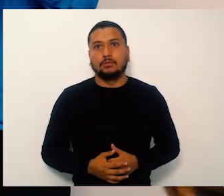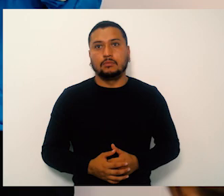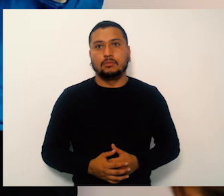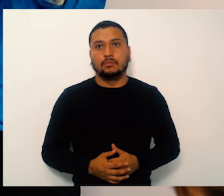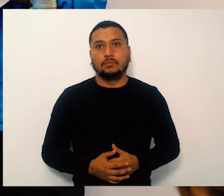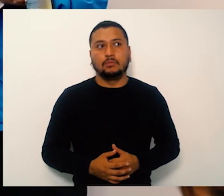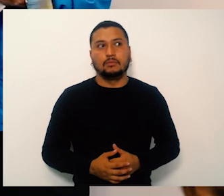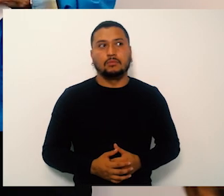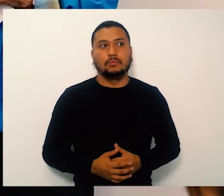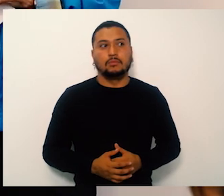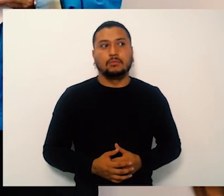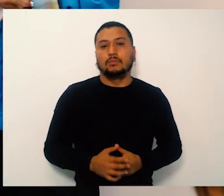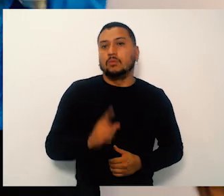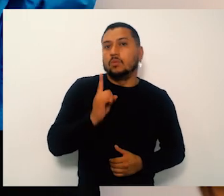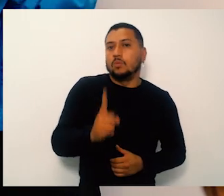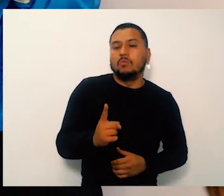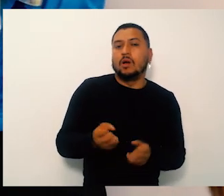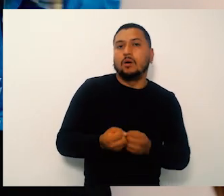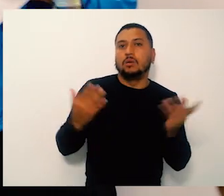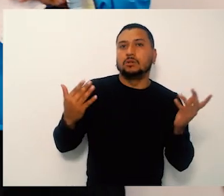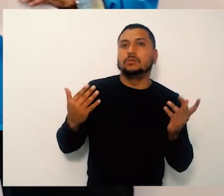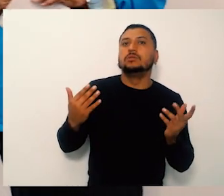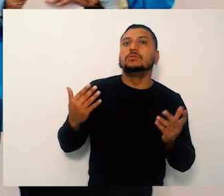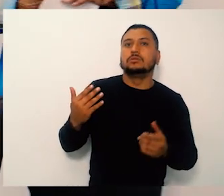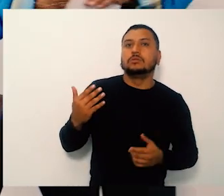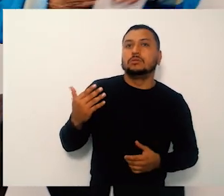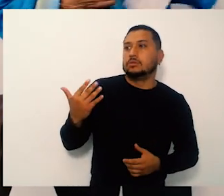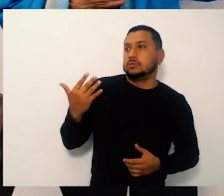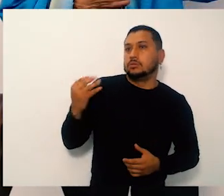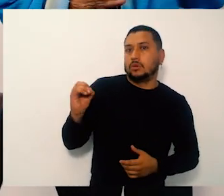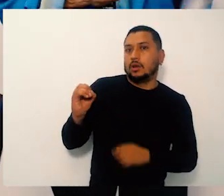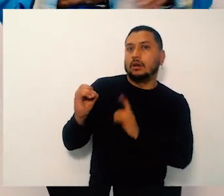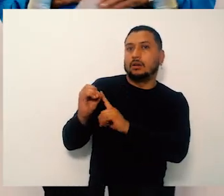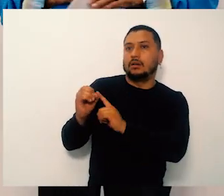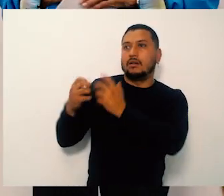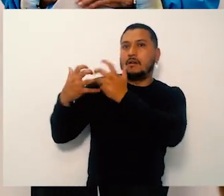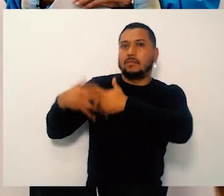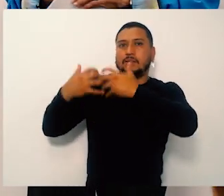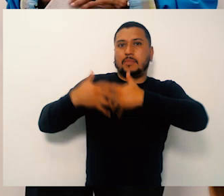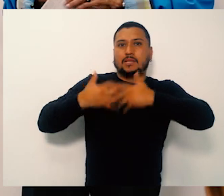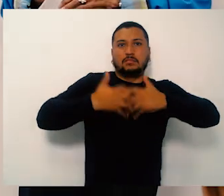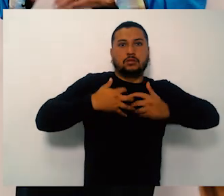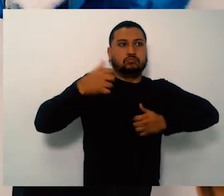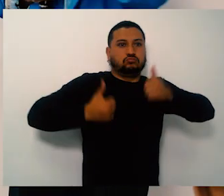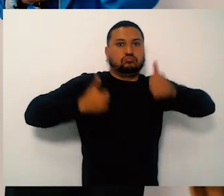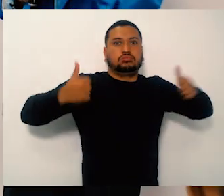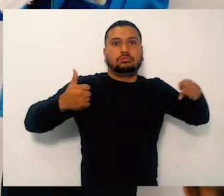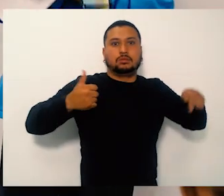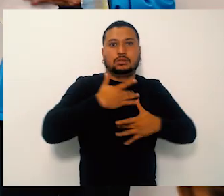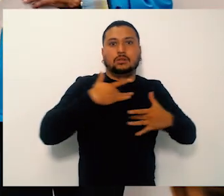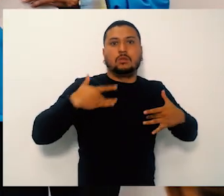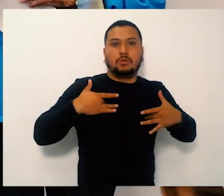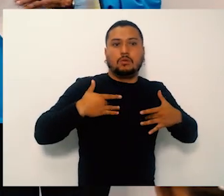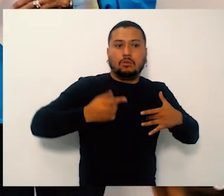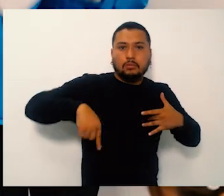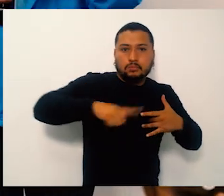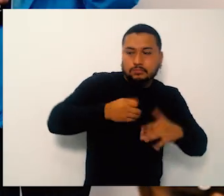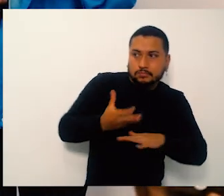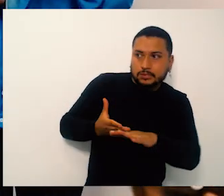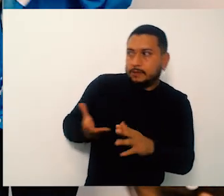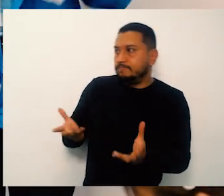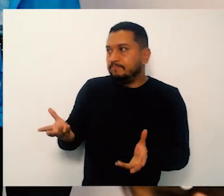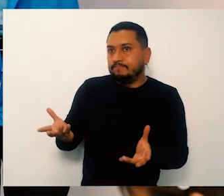para que sinceramente tanto usted y su excelente equipo de colaboradores de verdad hagan quedar bien